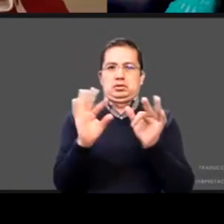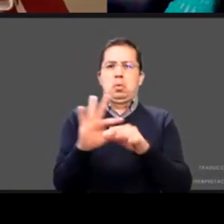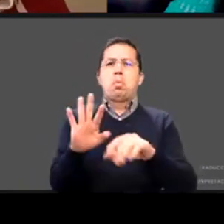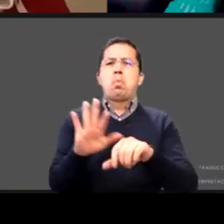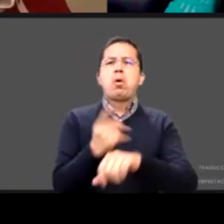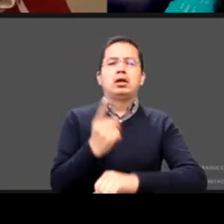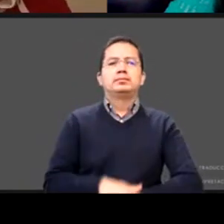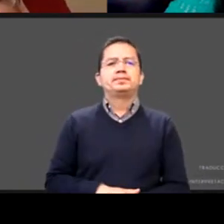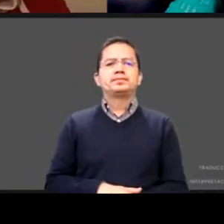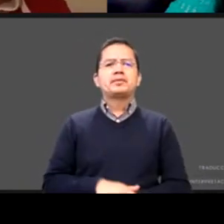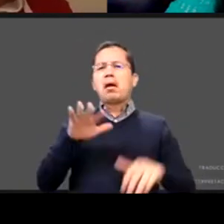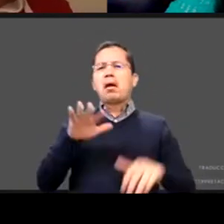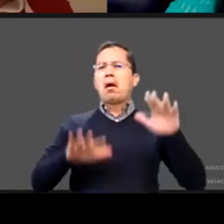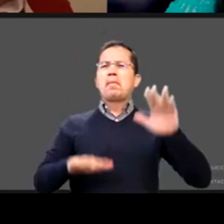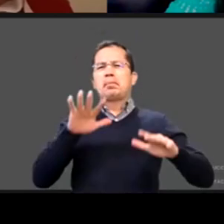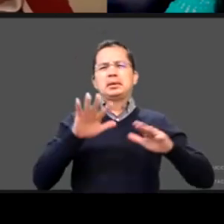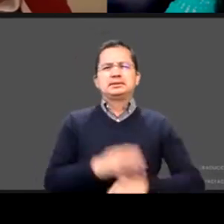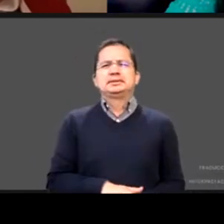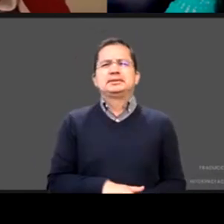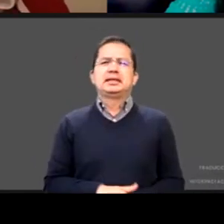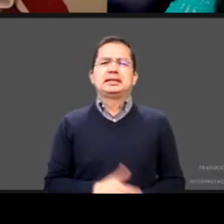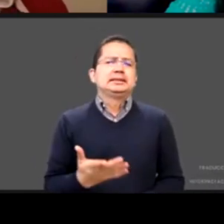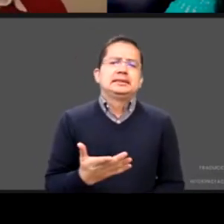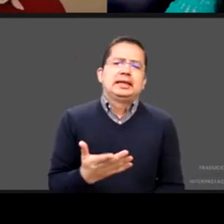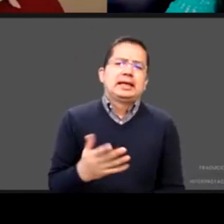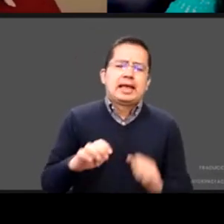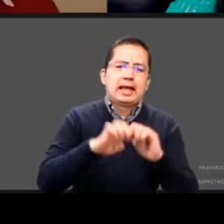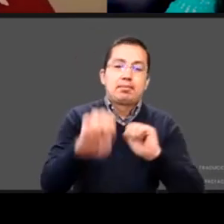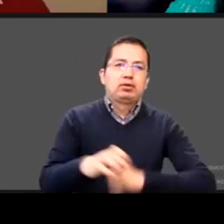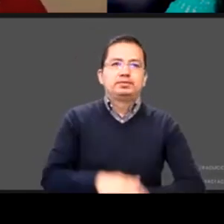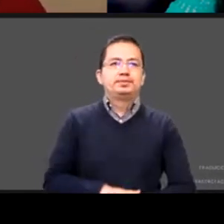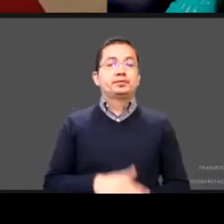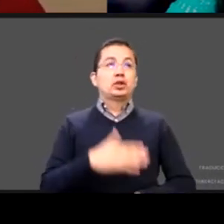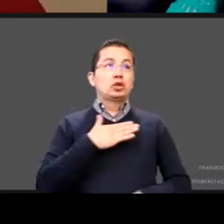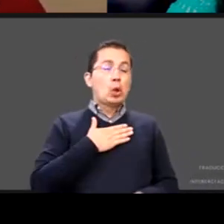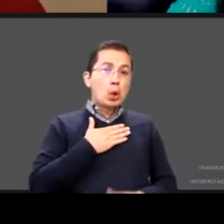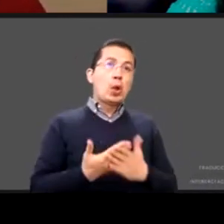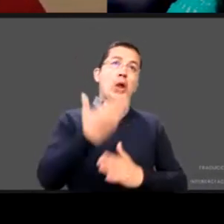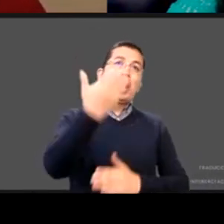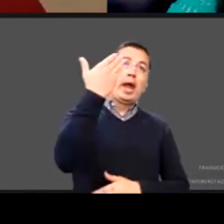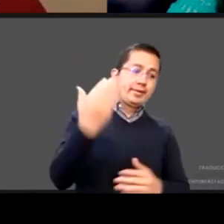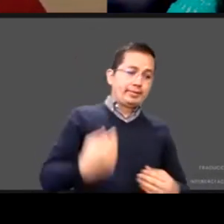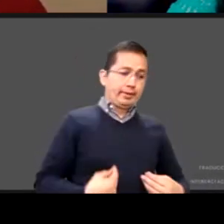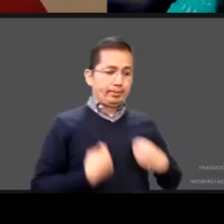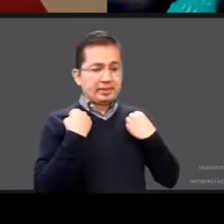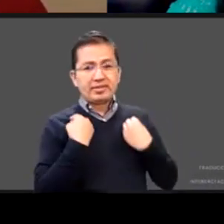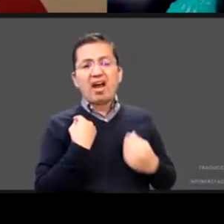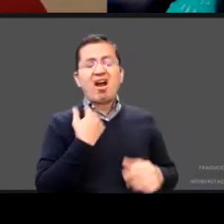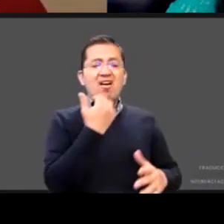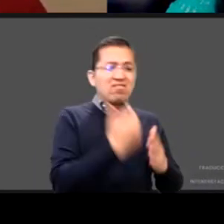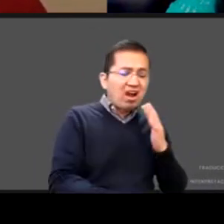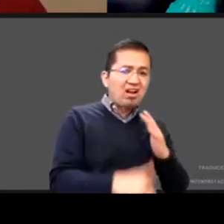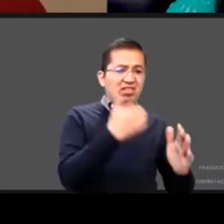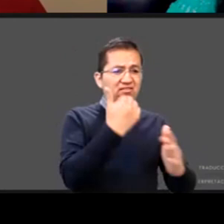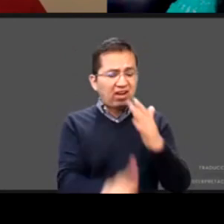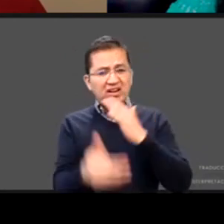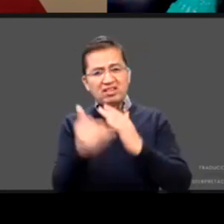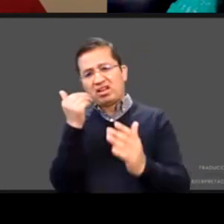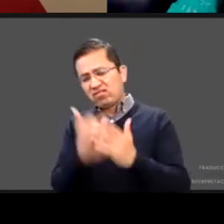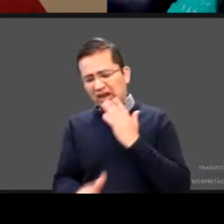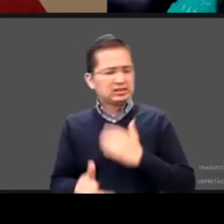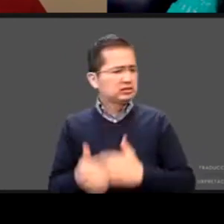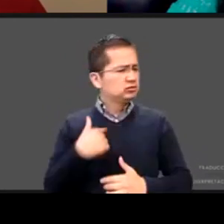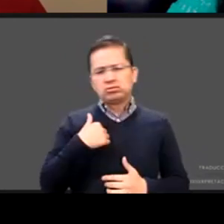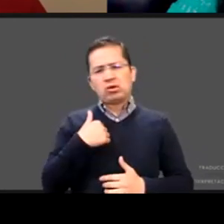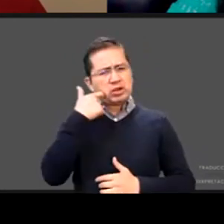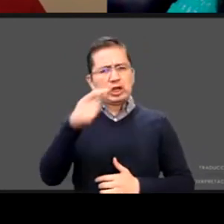es que por ejemplo yo quiero darle lo que yo no tuve y entonces por eso le estoy dando muchas más cosas de las que yo no tenía pero no necesariamente son